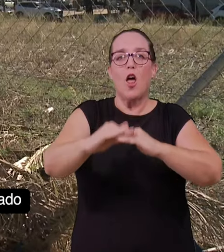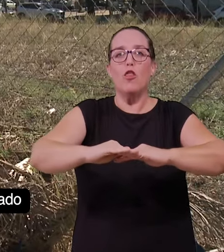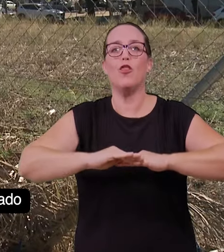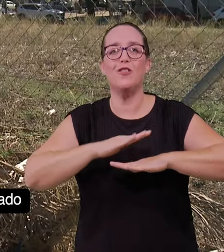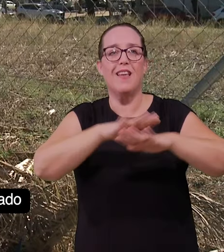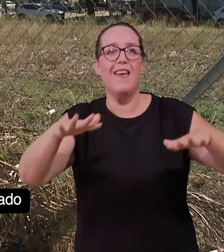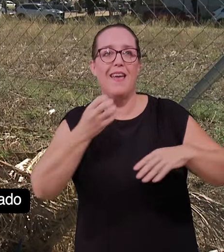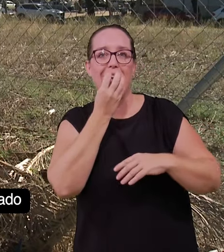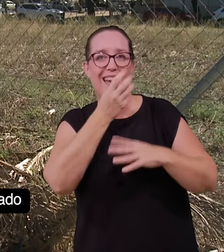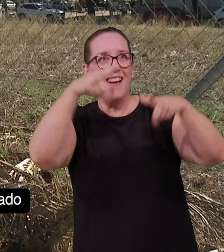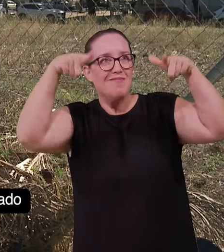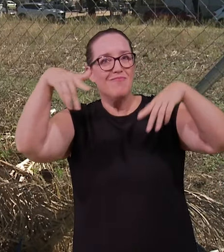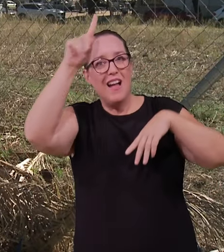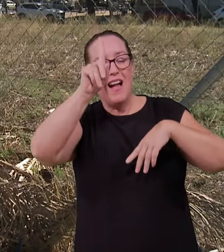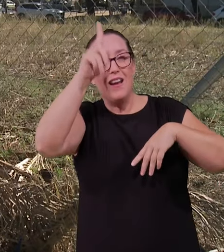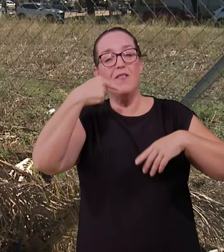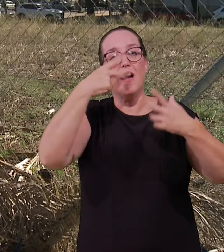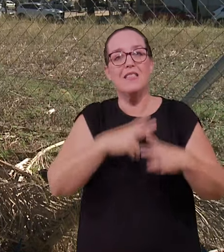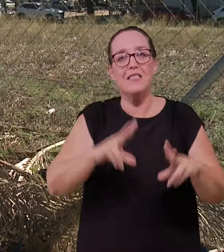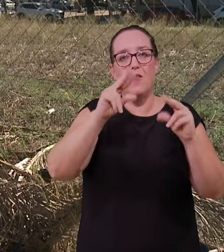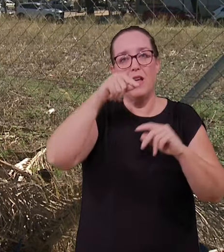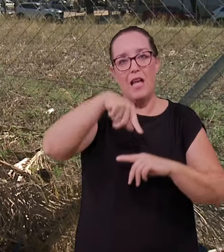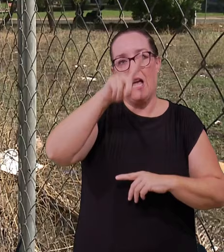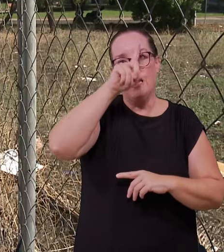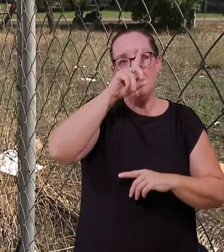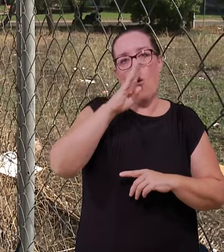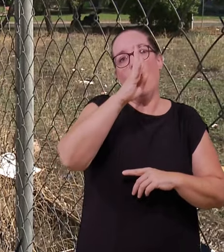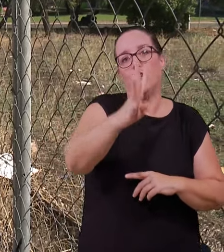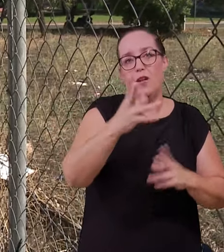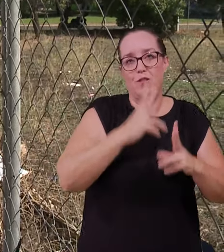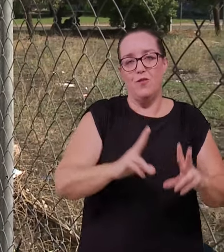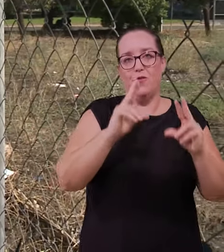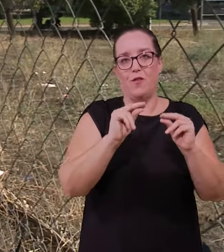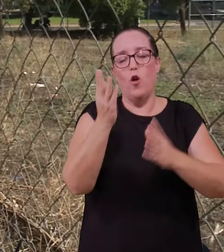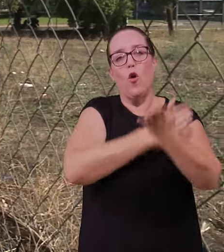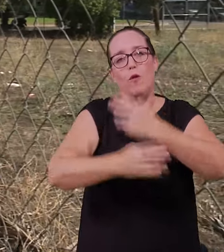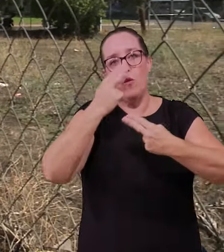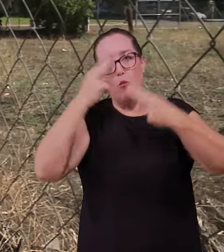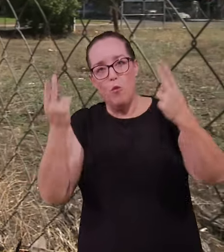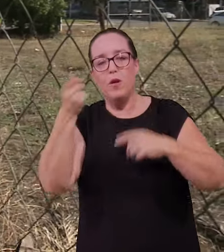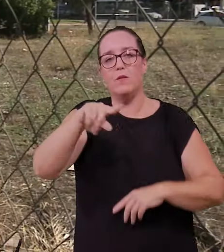azotea, y se espera que esté rematado antes de que finalice este mandato en colaboración público-privada.